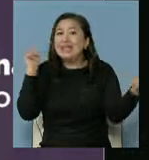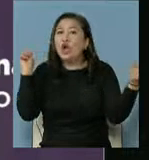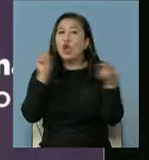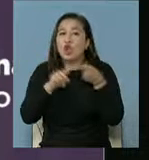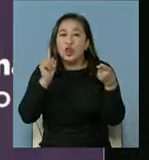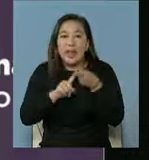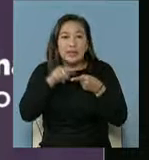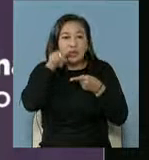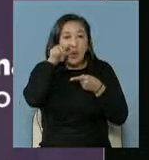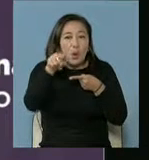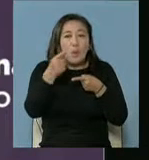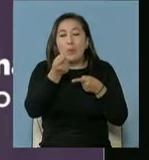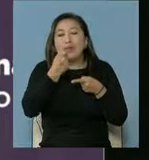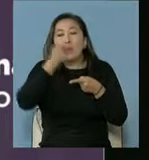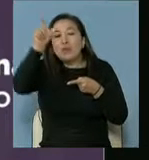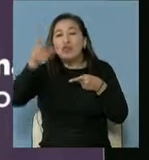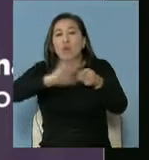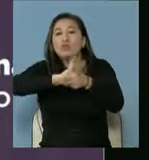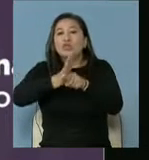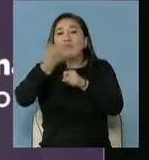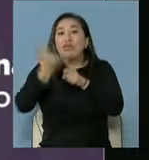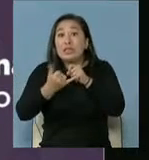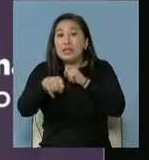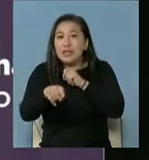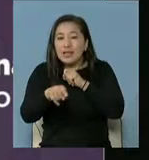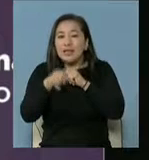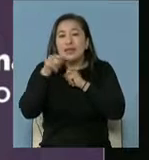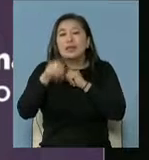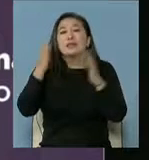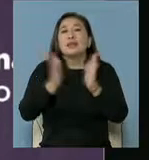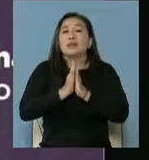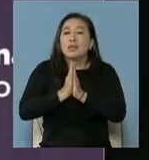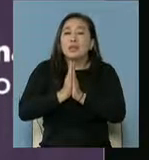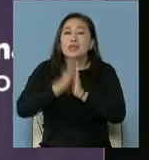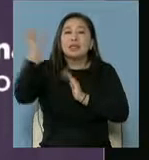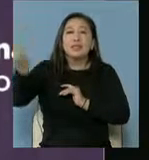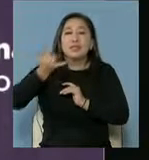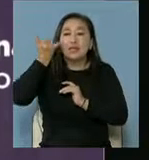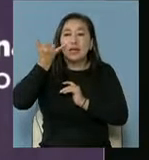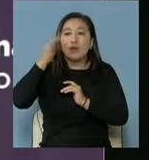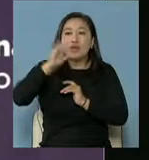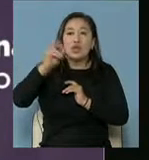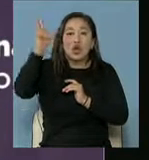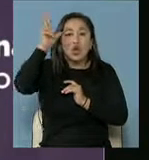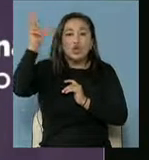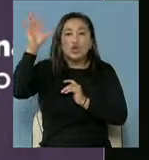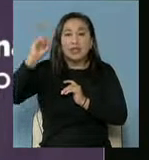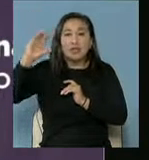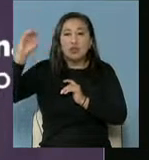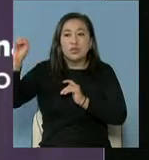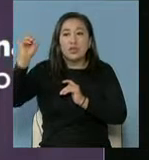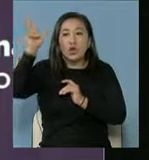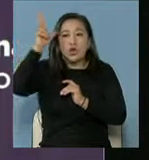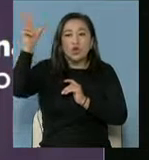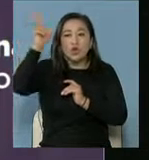vínculo con personas positivas para coronavirus se solicita comunicarse al teléfono 0800